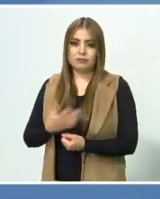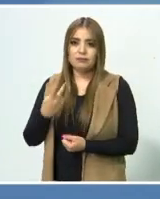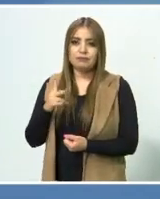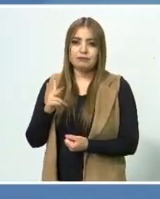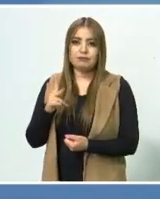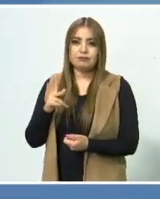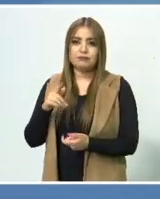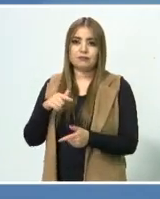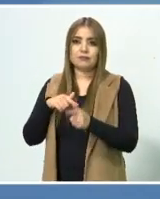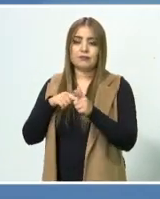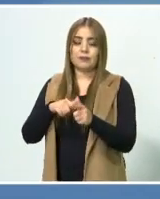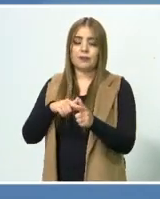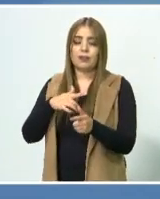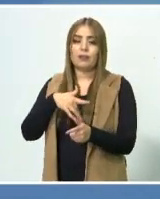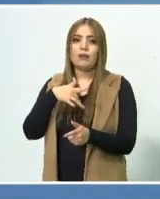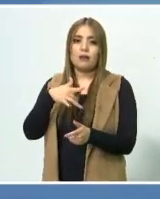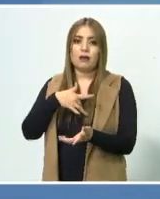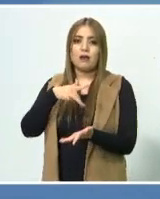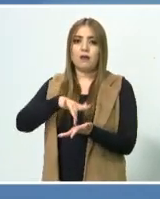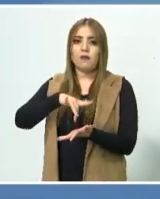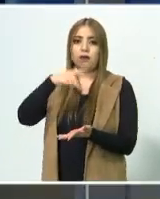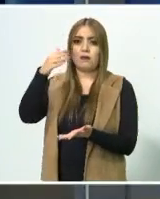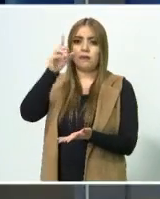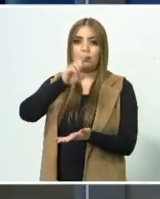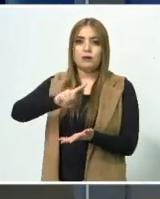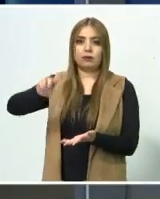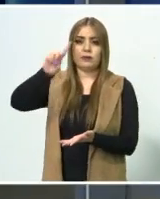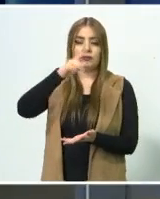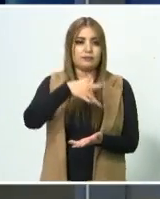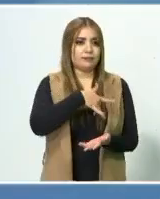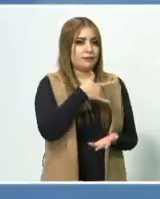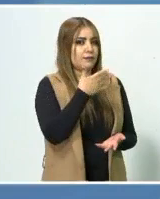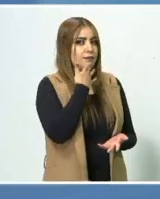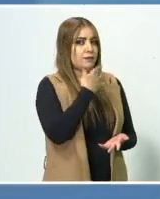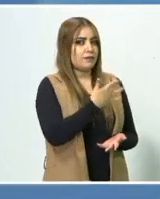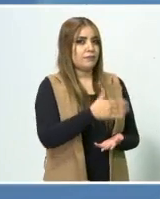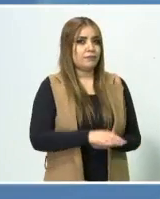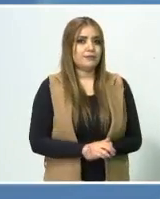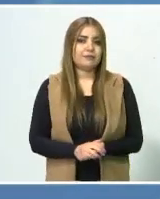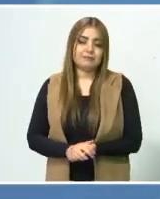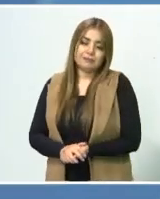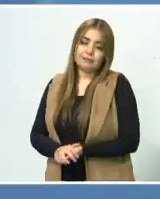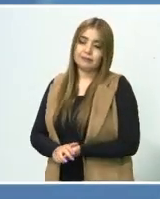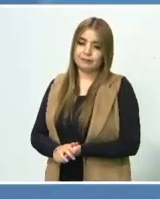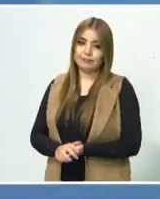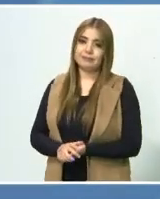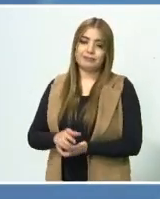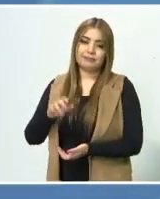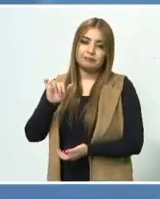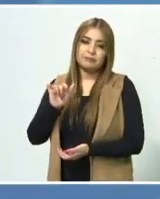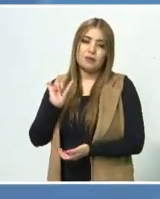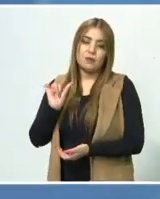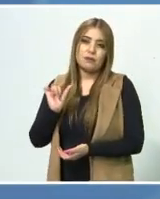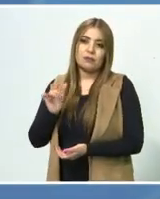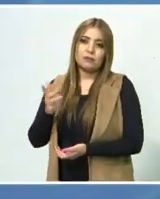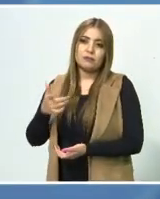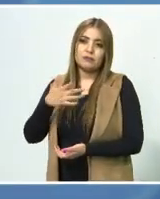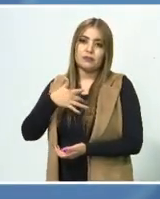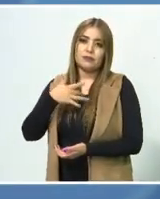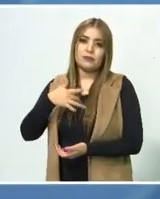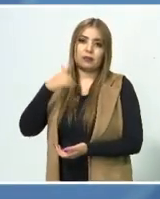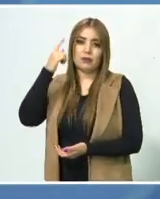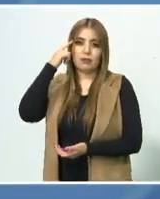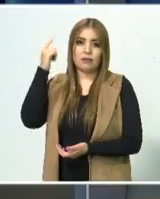Más que todo agradecido con Dios. ¿Te sientes bien? Sí, algo. Siento algo mareado.